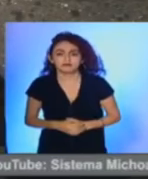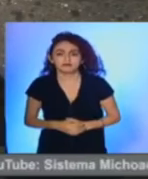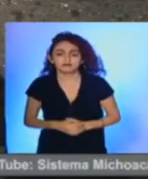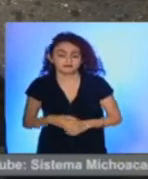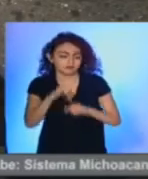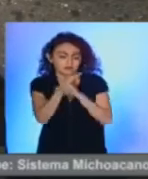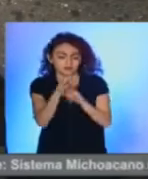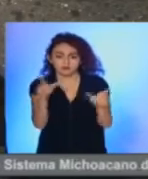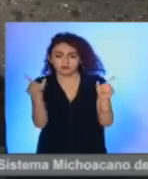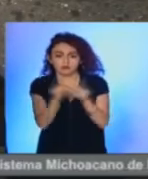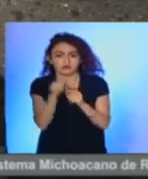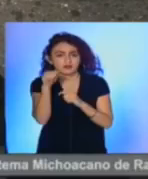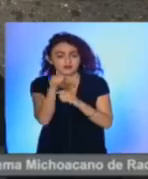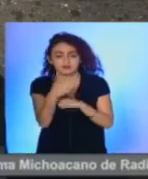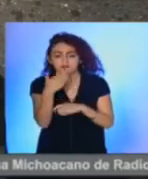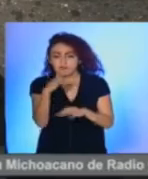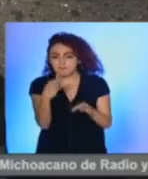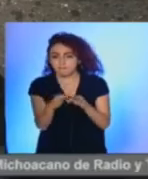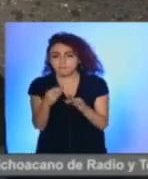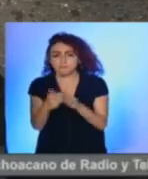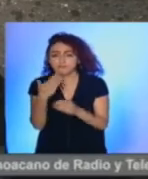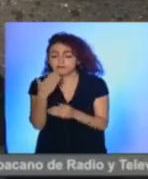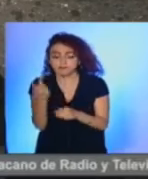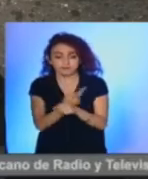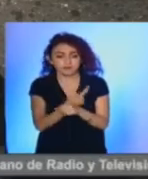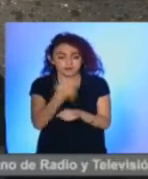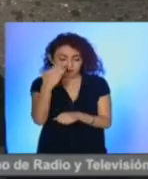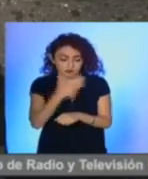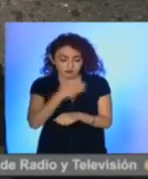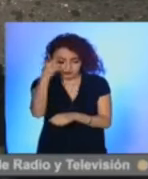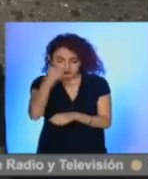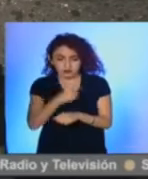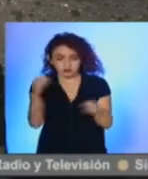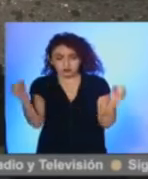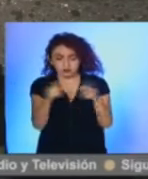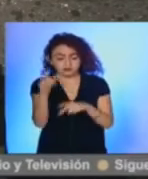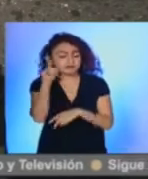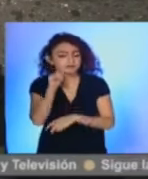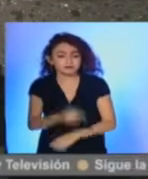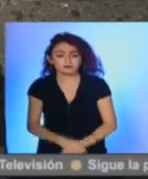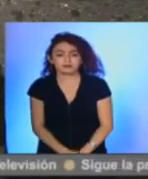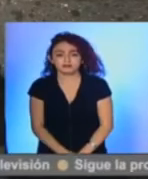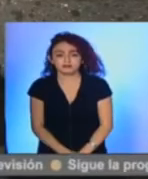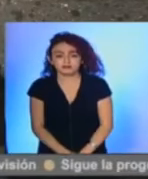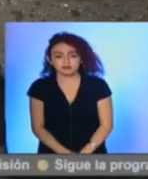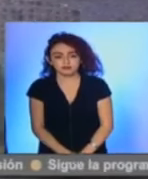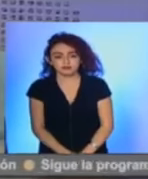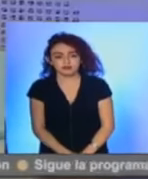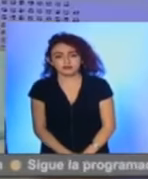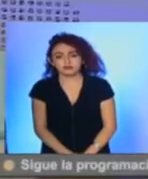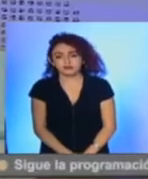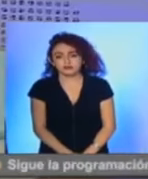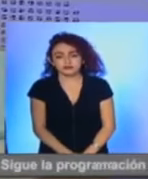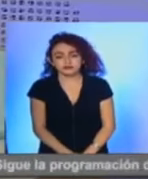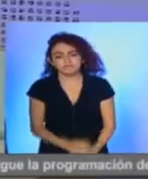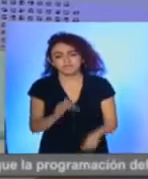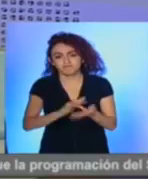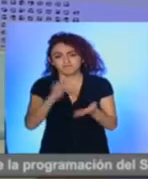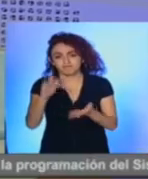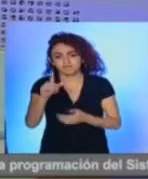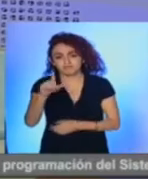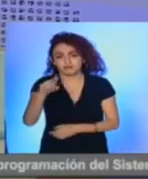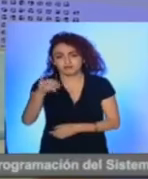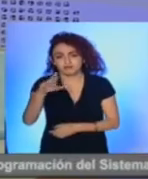Hasta aquí mi información que estén ustedes muy bien que pasen una excelente noche nos sintonizamos el día de mañana. Hasta pronto. Gracias,